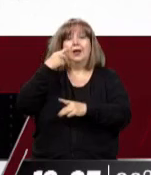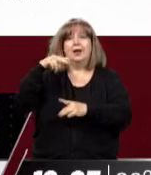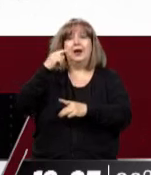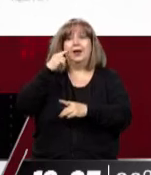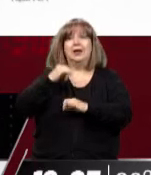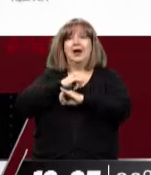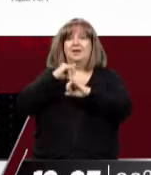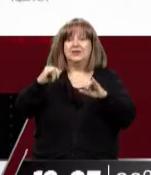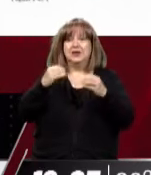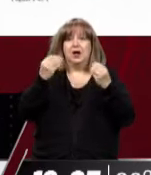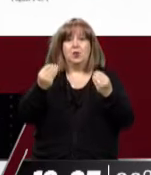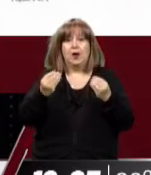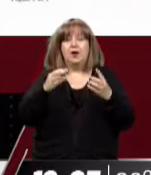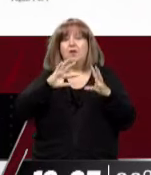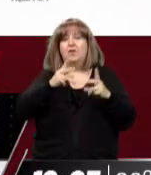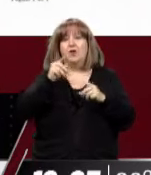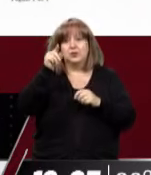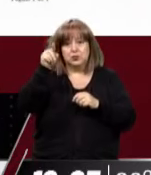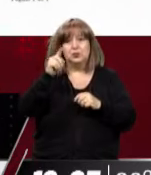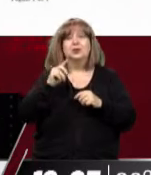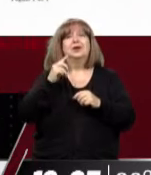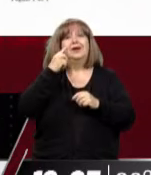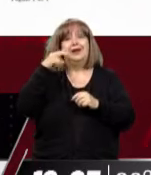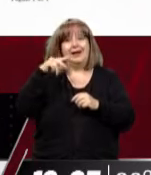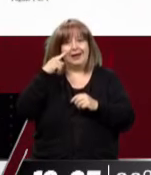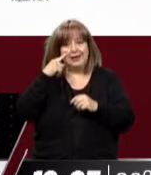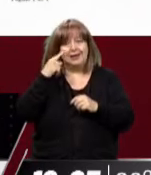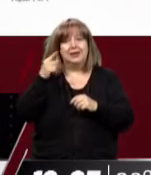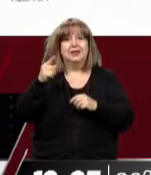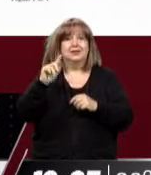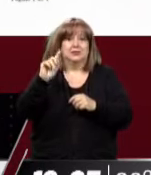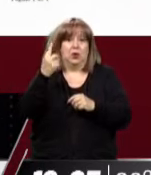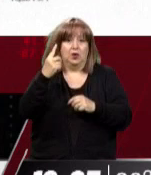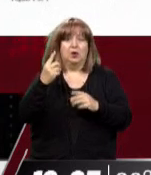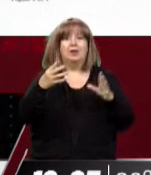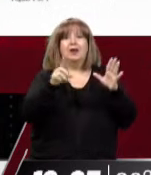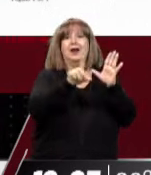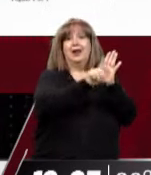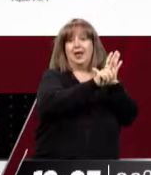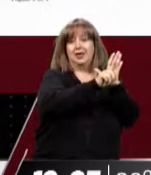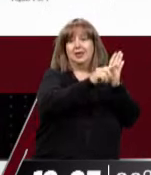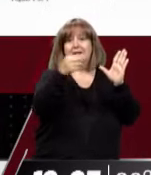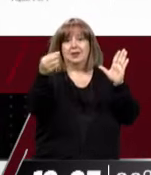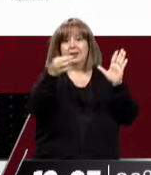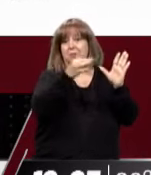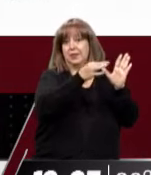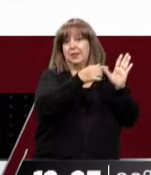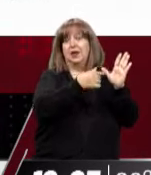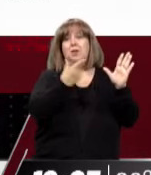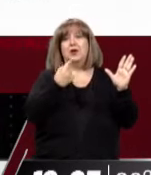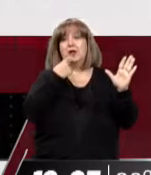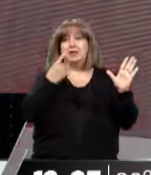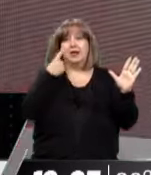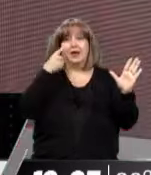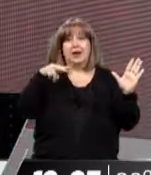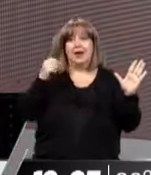con este comunicado explicar cuál es su forma de proceder y por qué lo hace el amparo de una ley y lo hace solo a pesar de que según